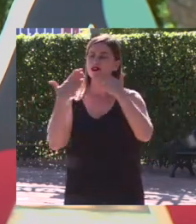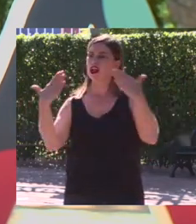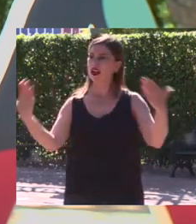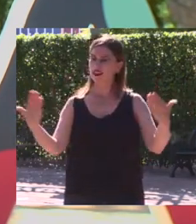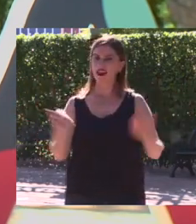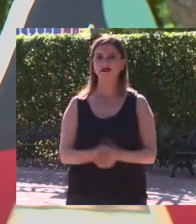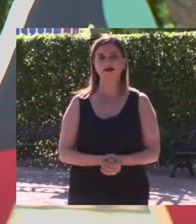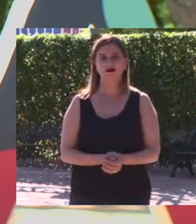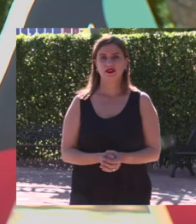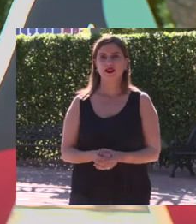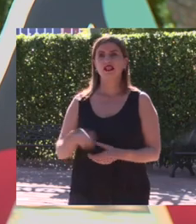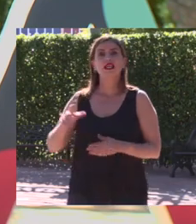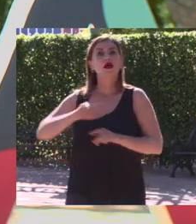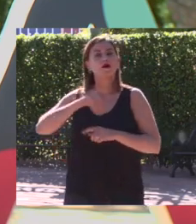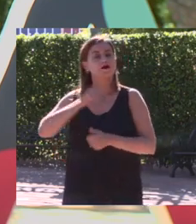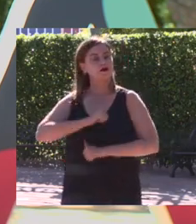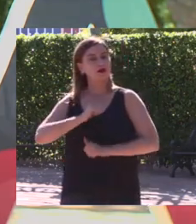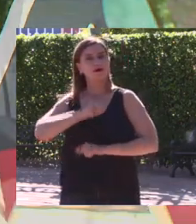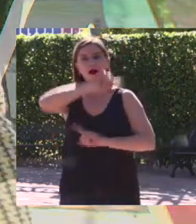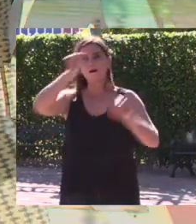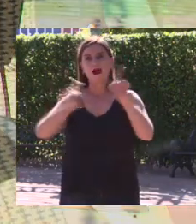y espero vuestras preguntas